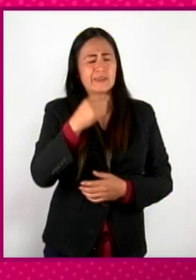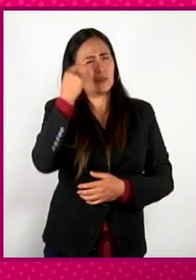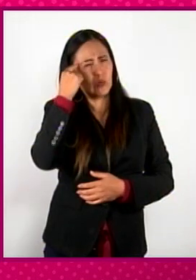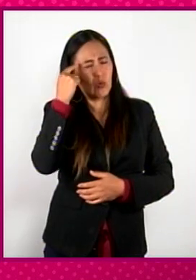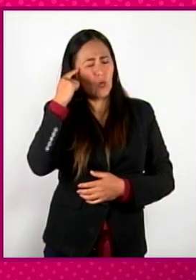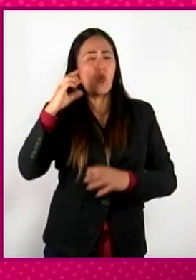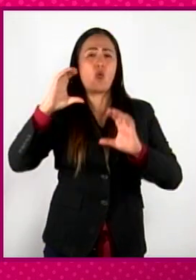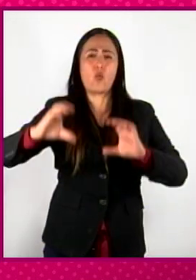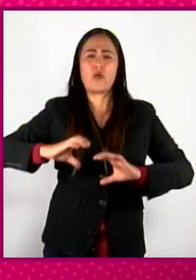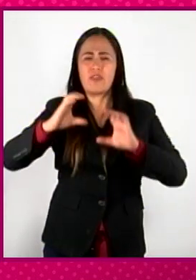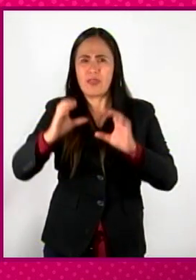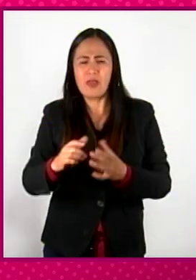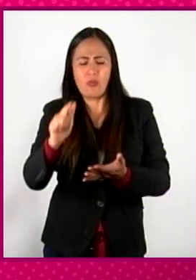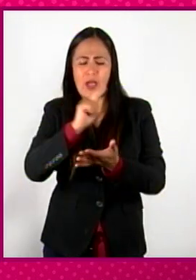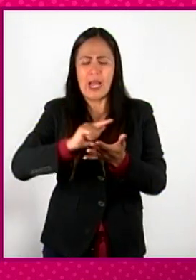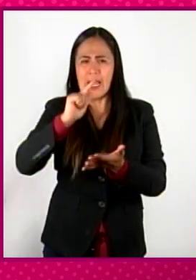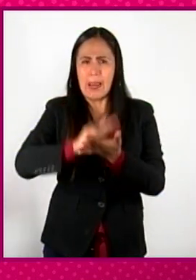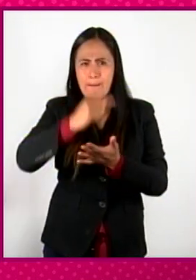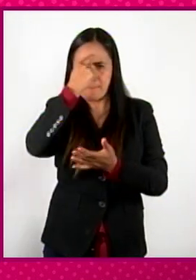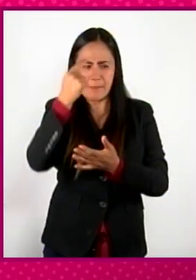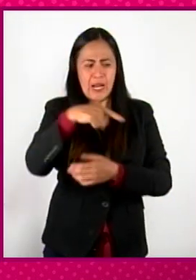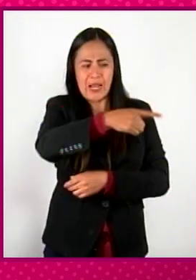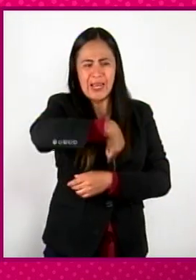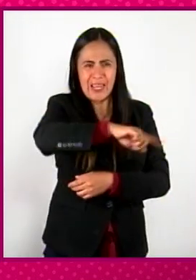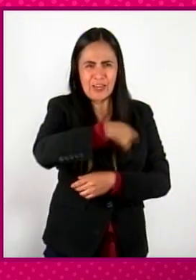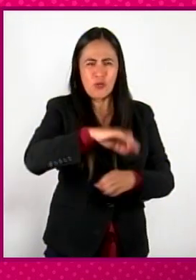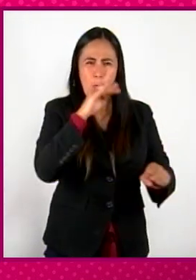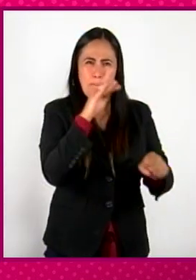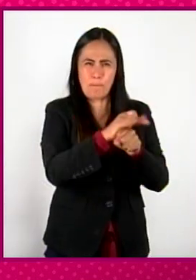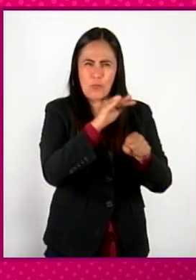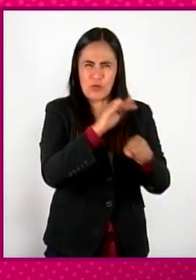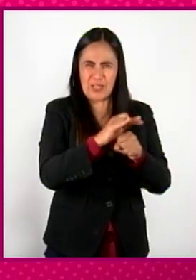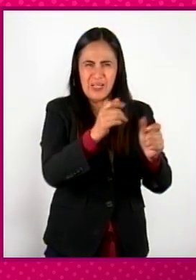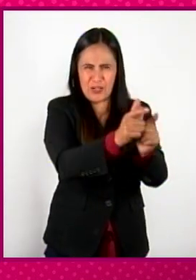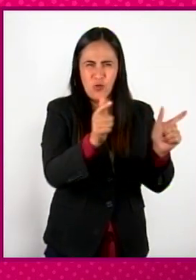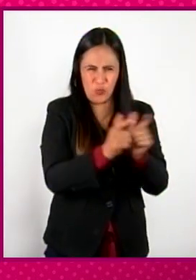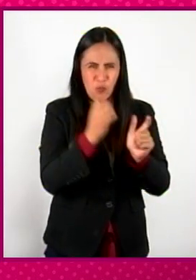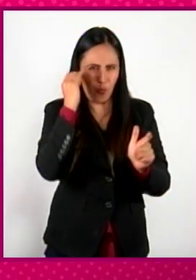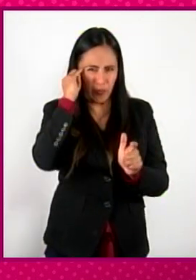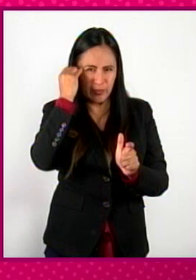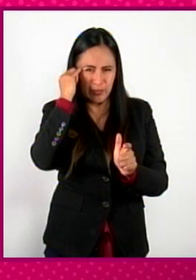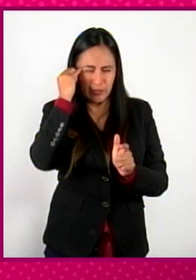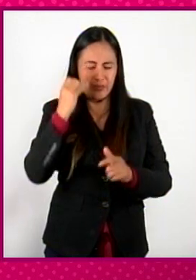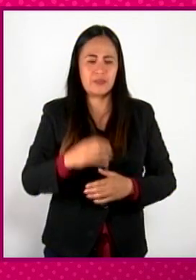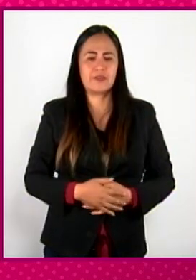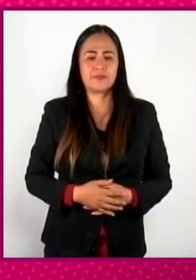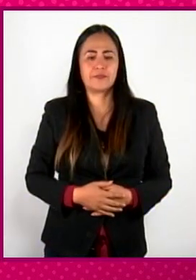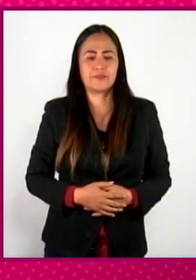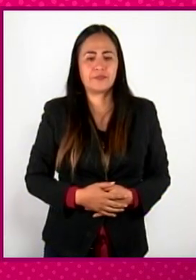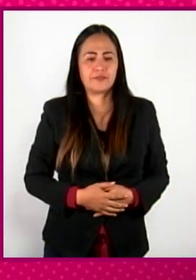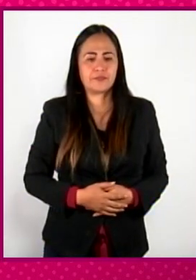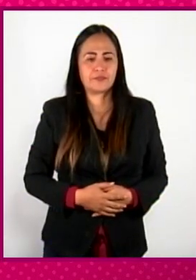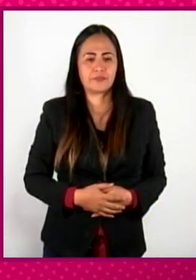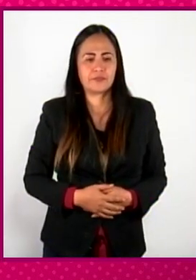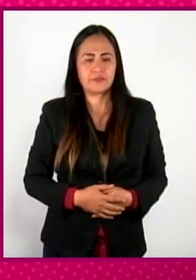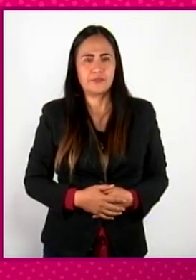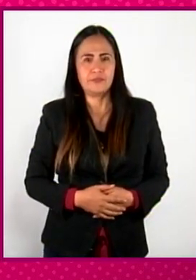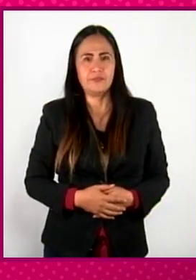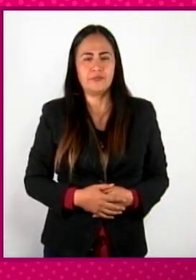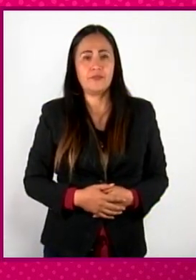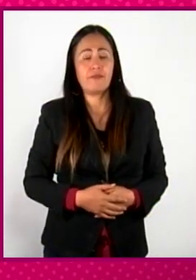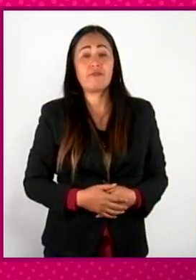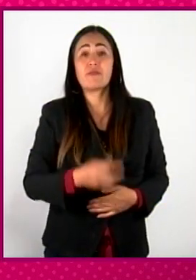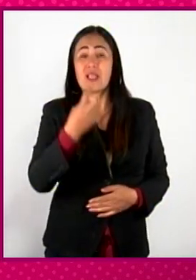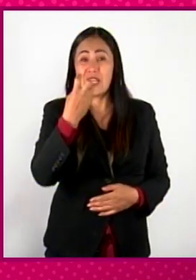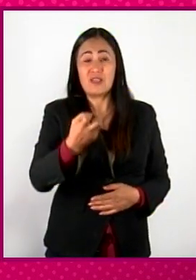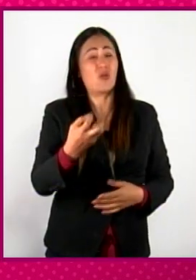generar una legislación de protección y de privilegio para los indígenas para justo frenar, que ya